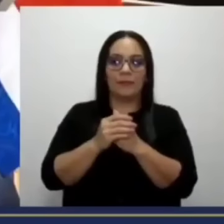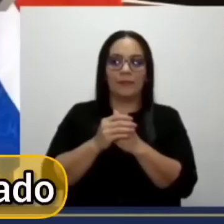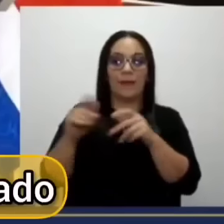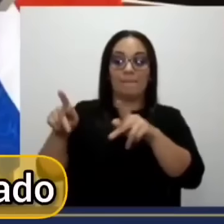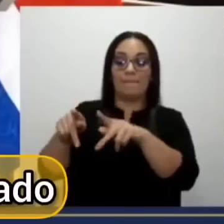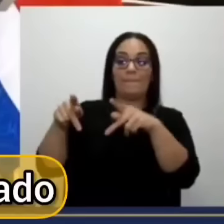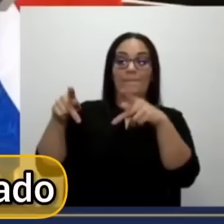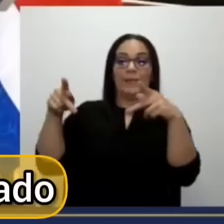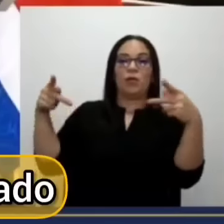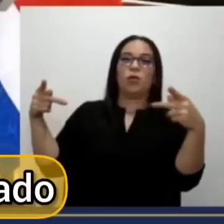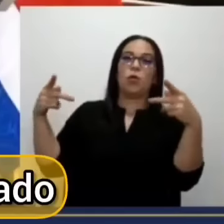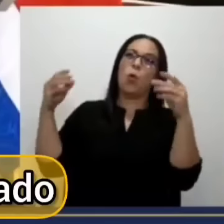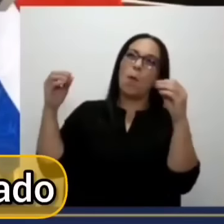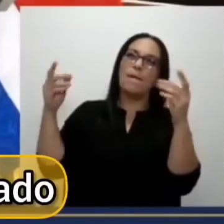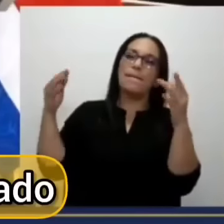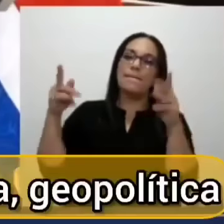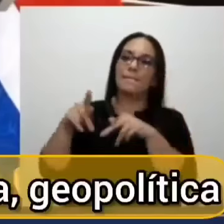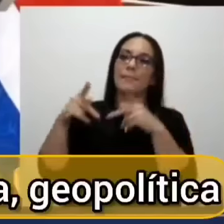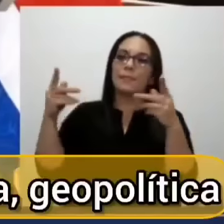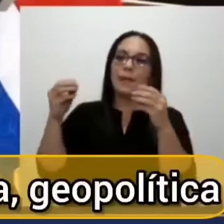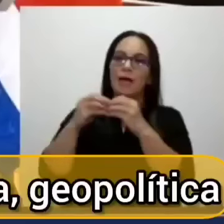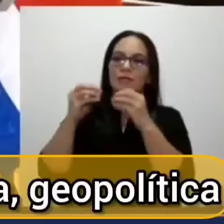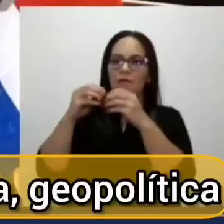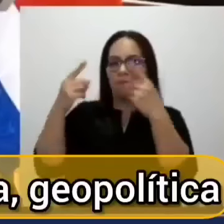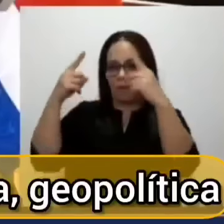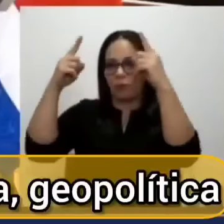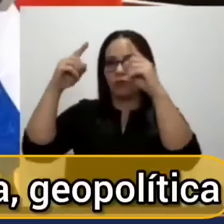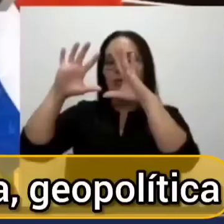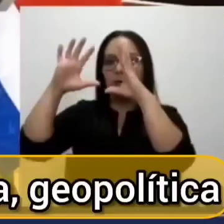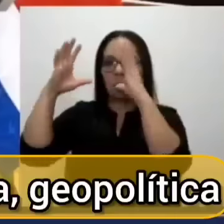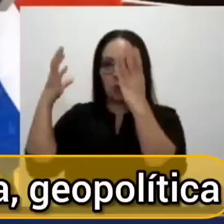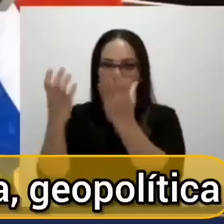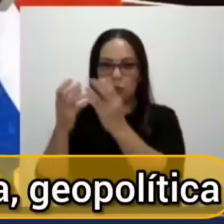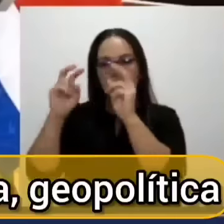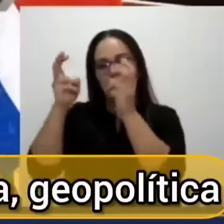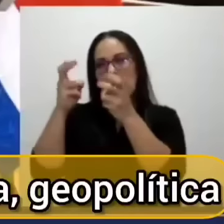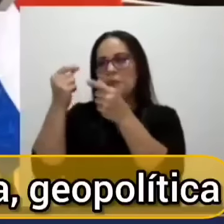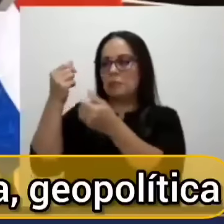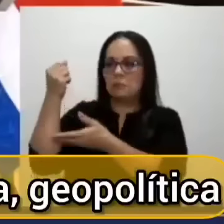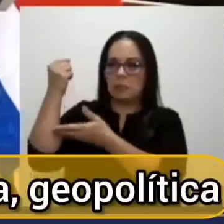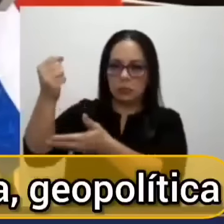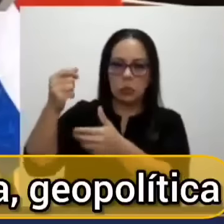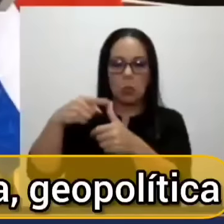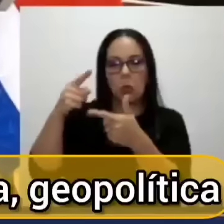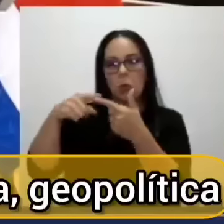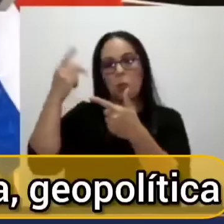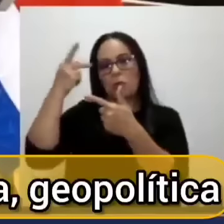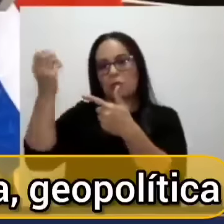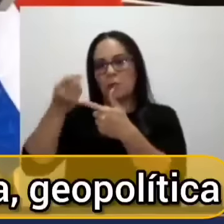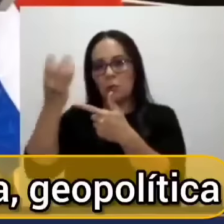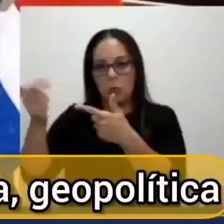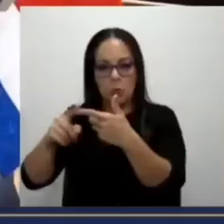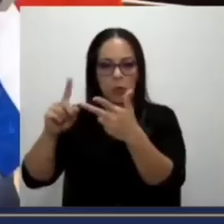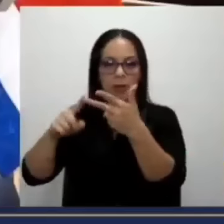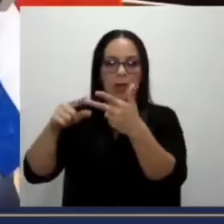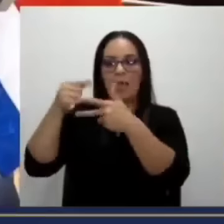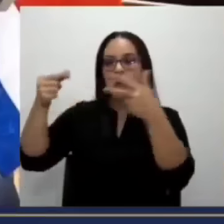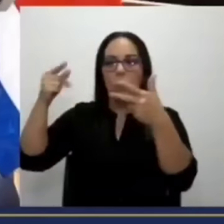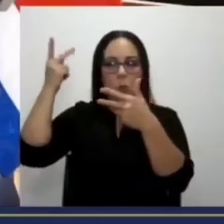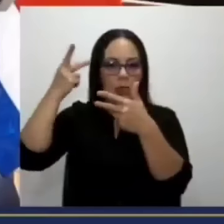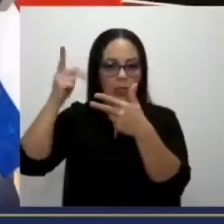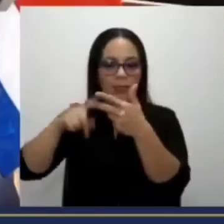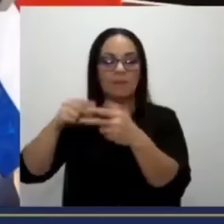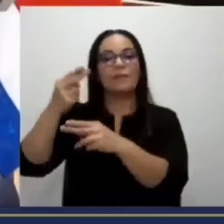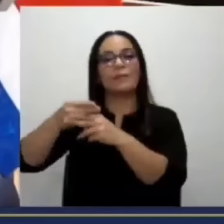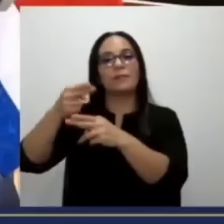posiblemente el periódico más prestigiado del mundo, en temas de inversión política, pública, geopolítica, se